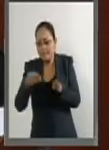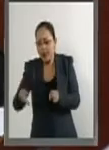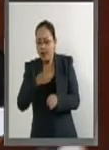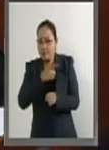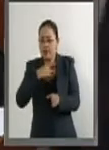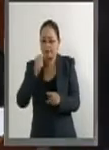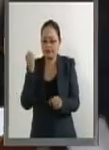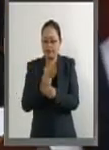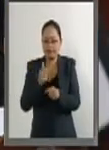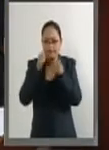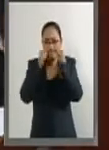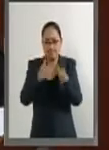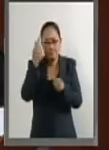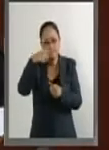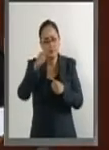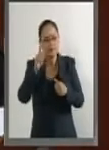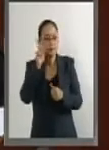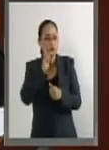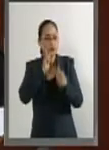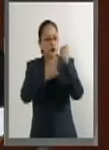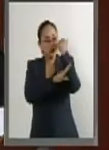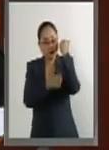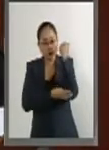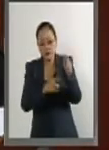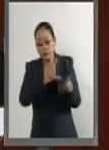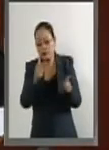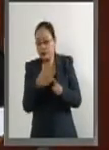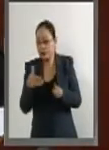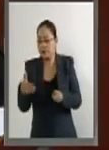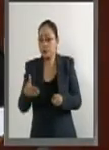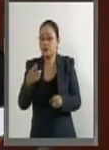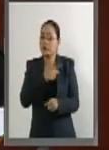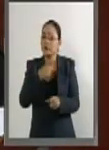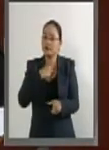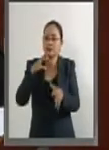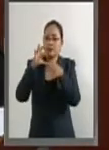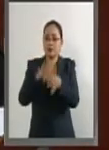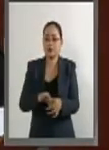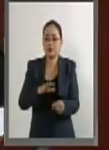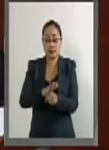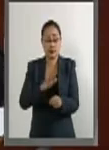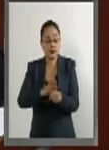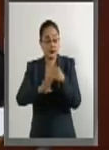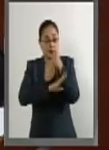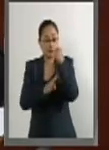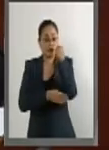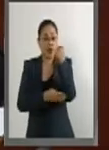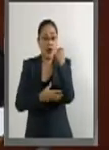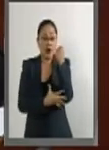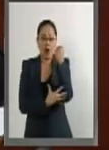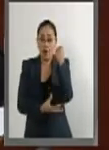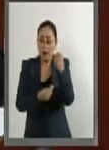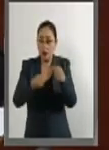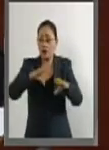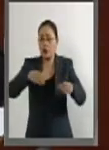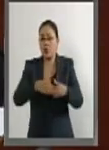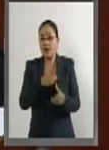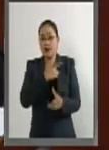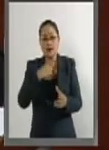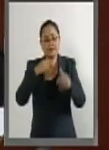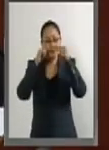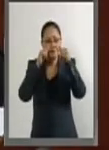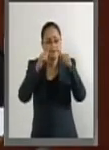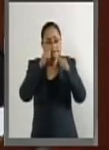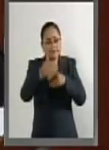a la mujer embarazada y su consecuente seguimiento. La muerte fetal debe asociarse con la causa para brindar un